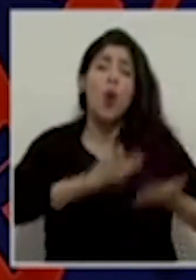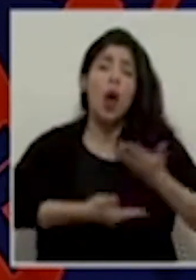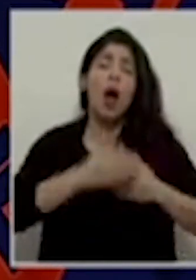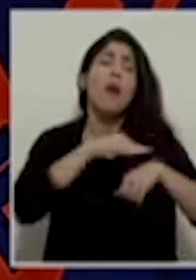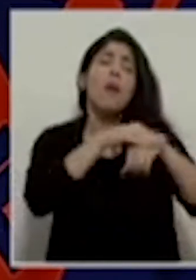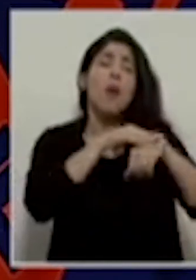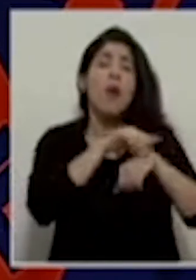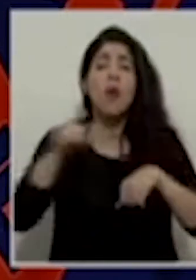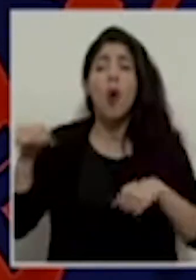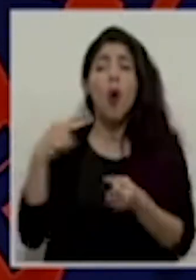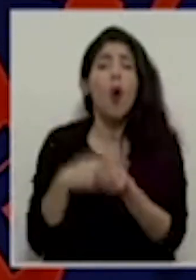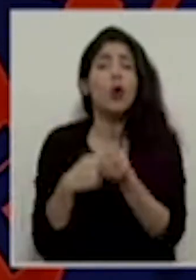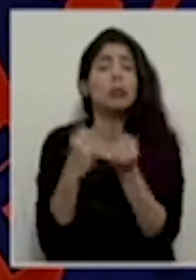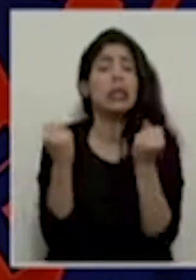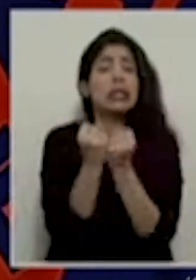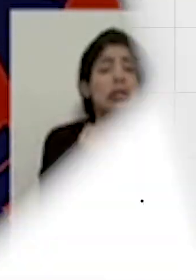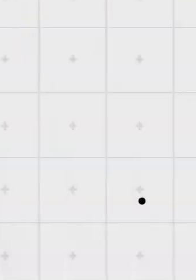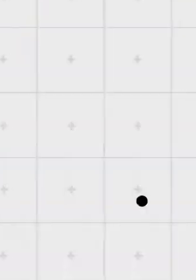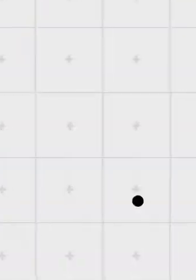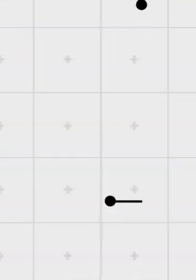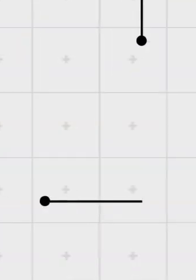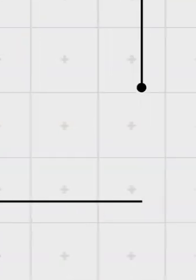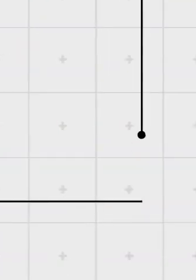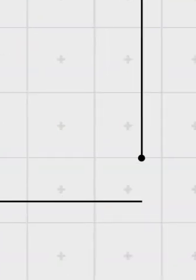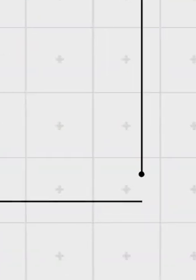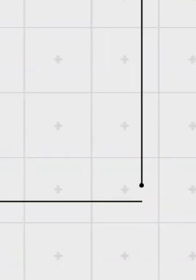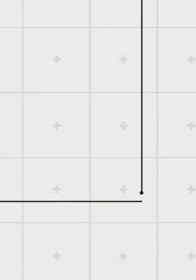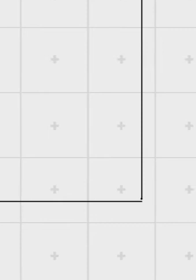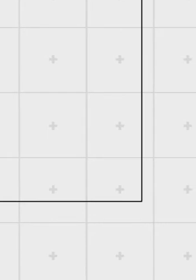saturemos los hospitales de nuestro país.